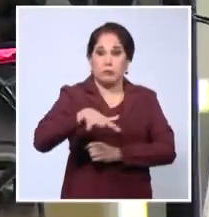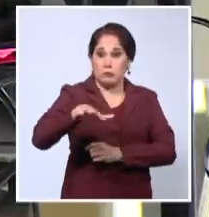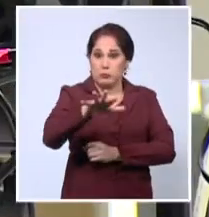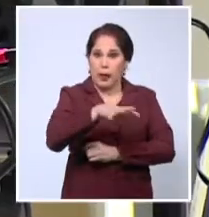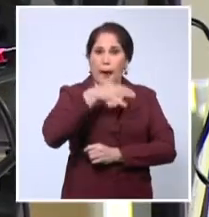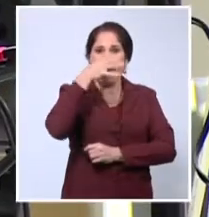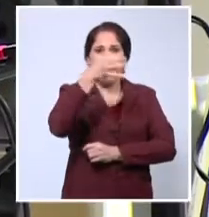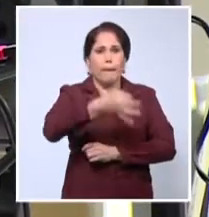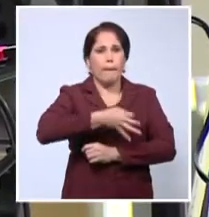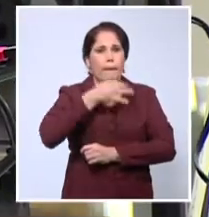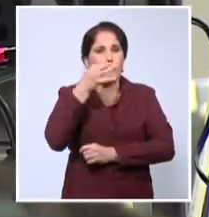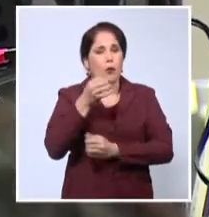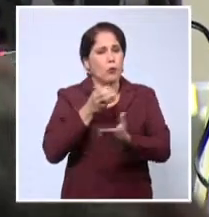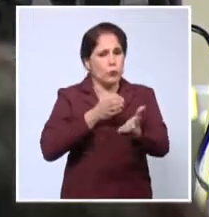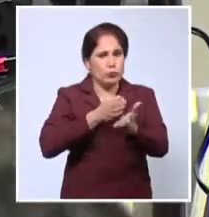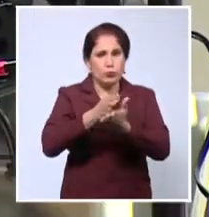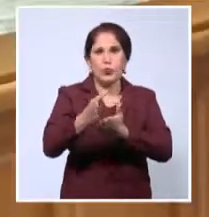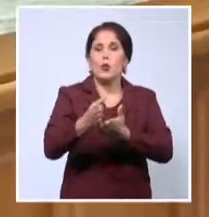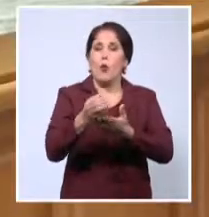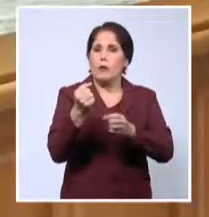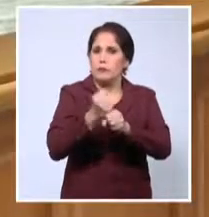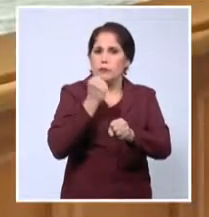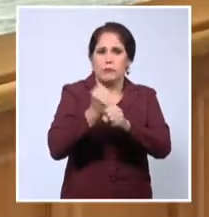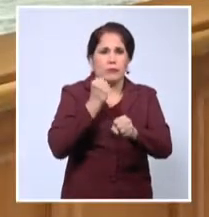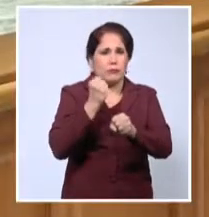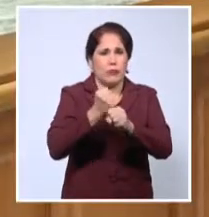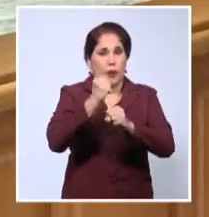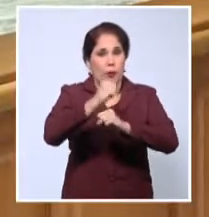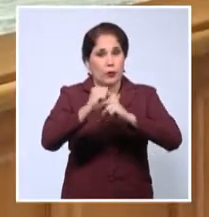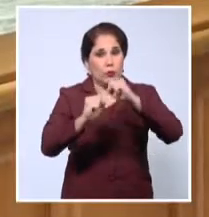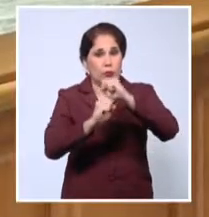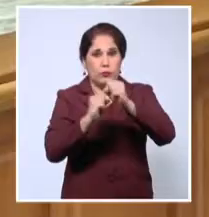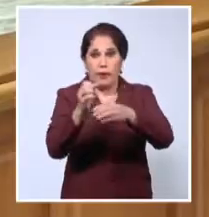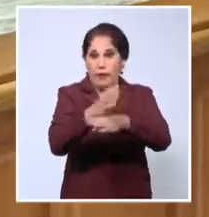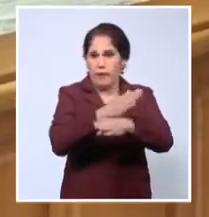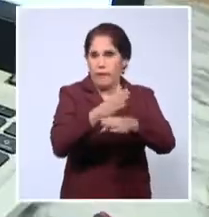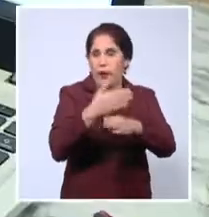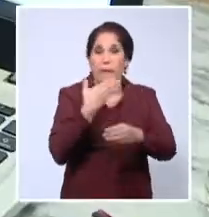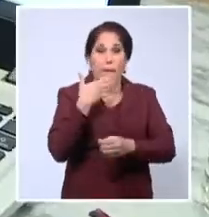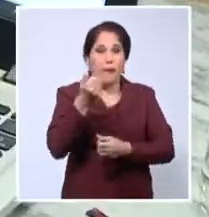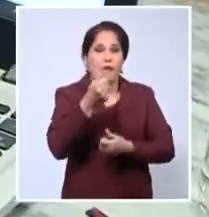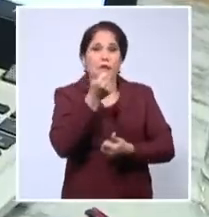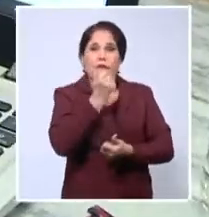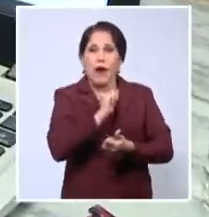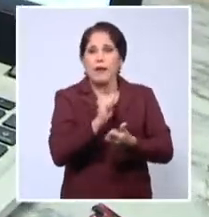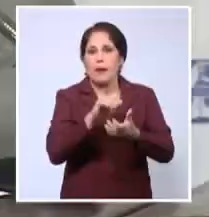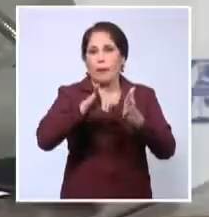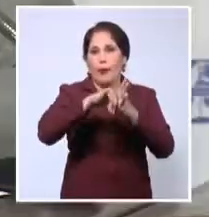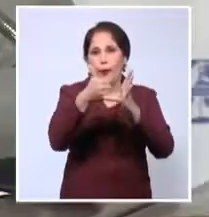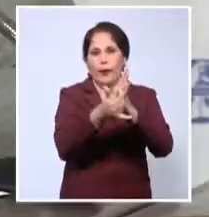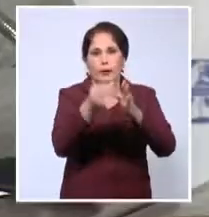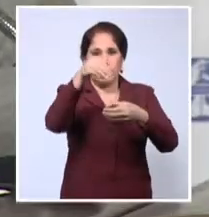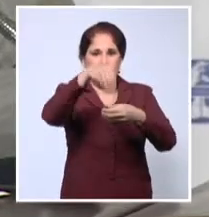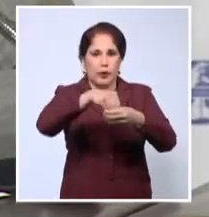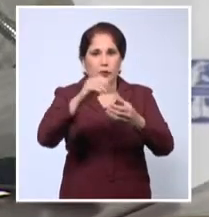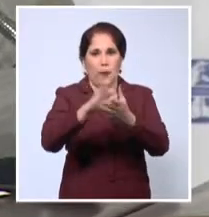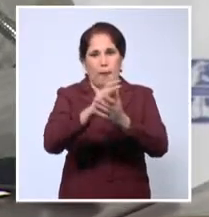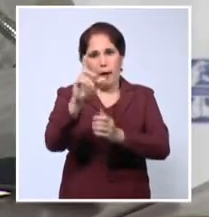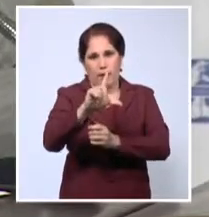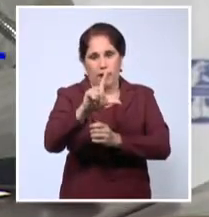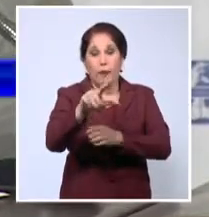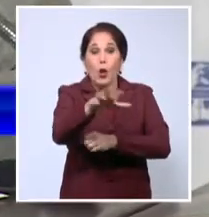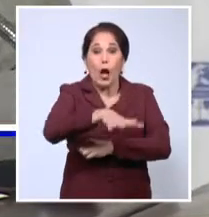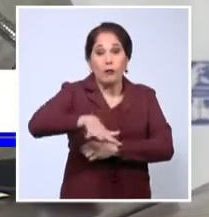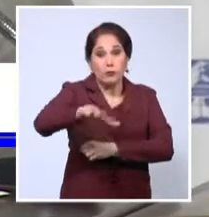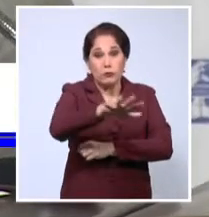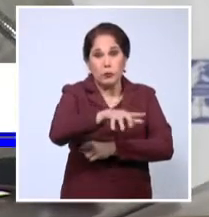explicó que continúan en el enclave las obras de infraestructura para viabilizar la inserción de proyectos. La zona tenga en